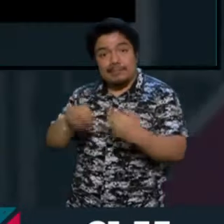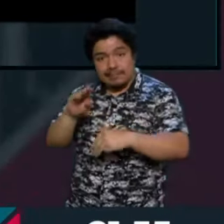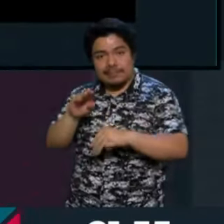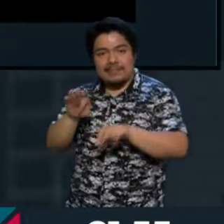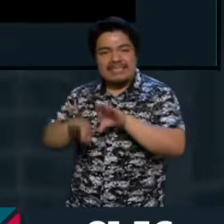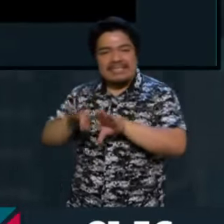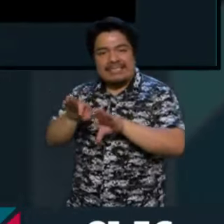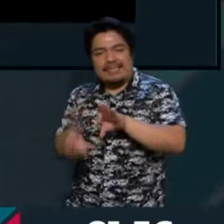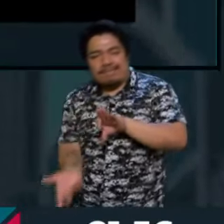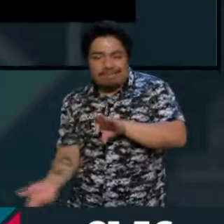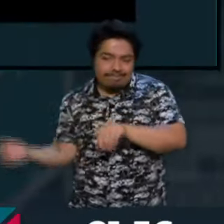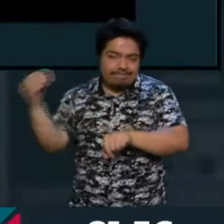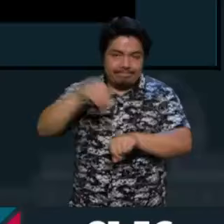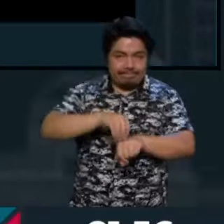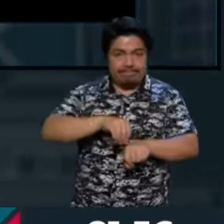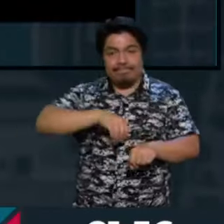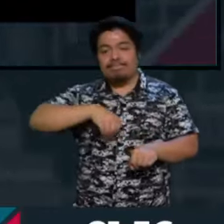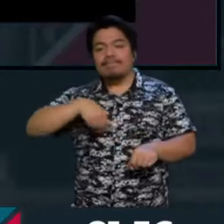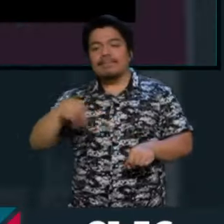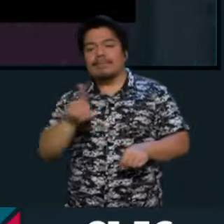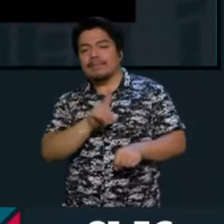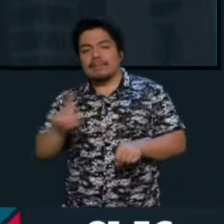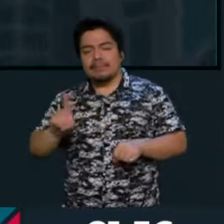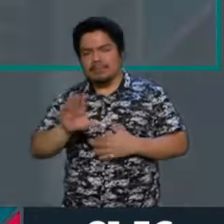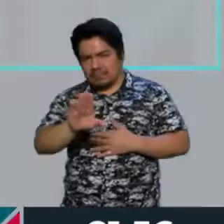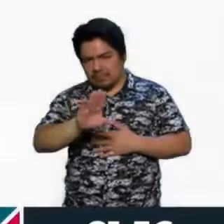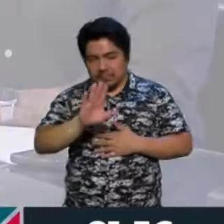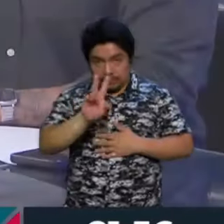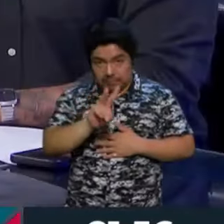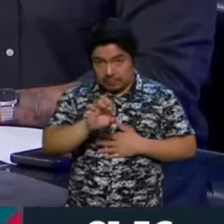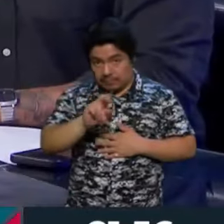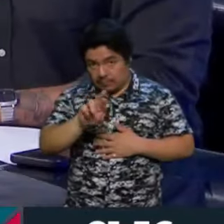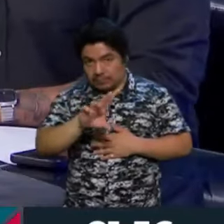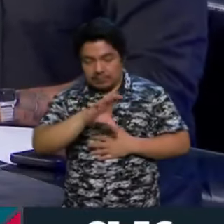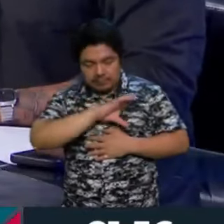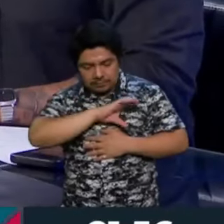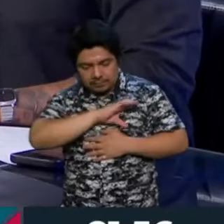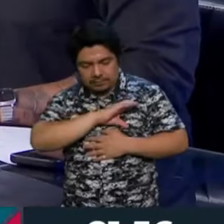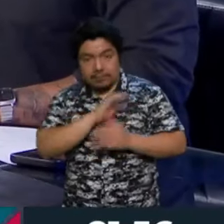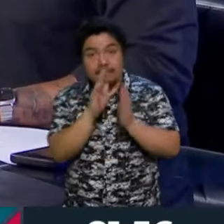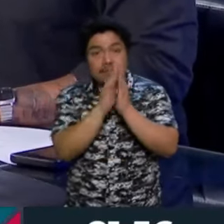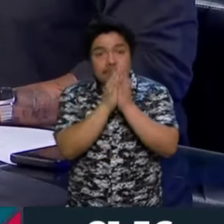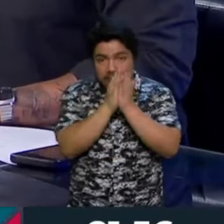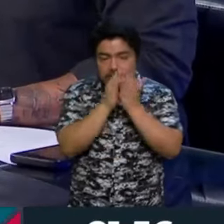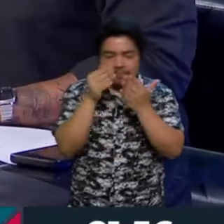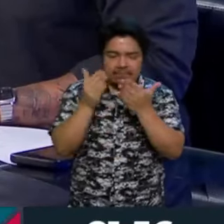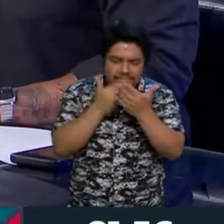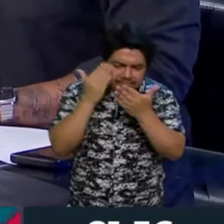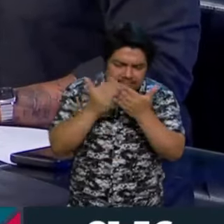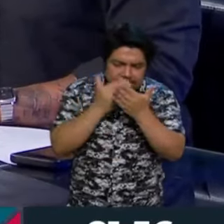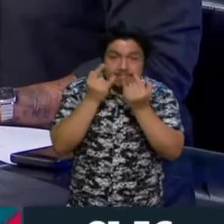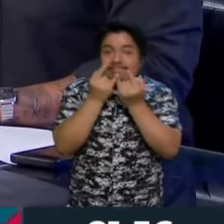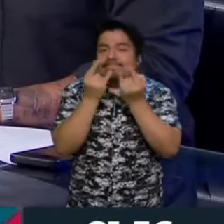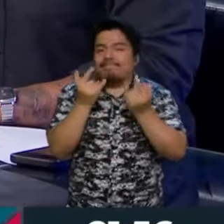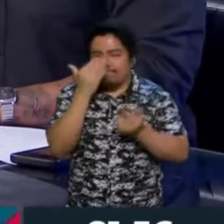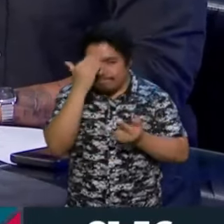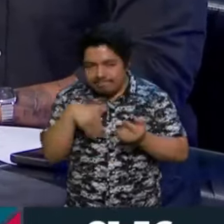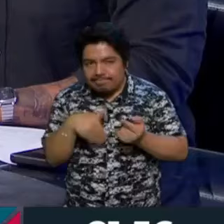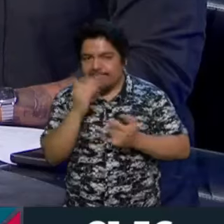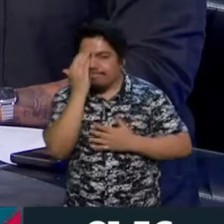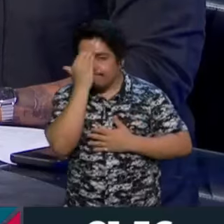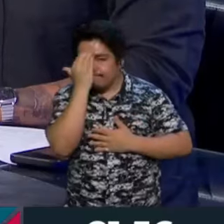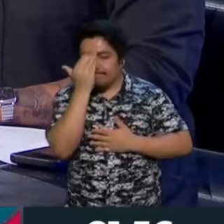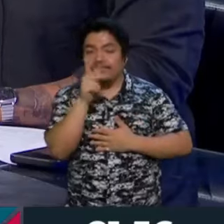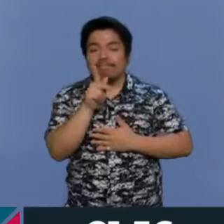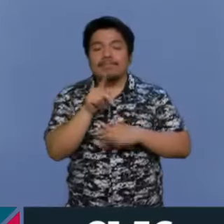intenta implantar la derecha. Querido Víctor, yo creo fielmente que los libros sirven para conocer la historia, para entender un poco más el contexto, pero también